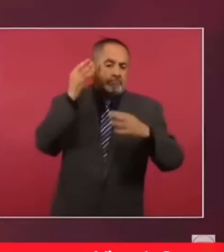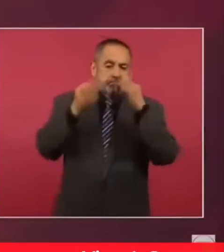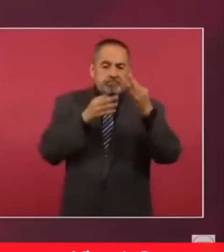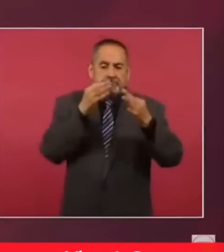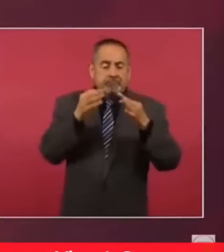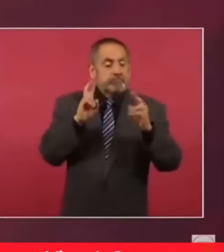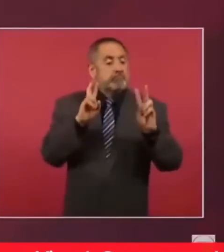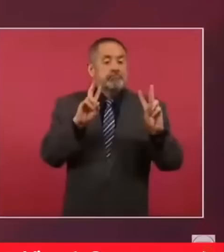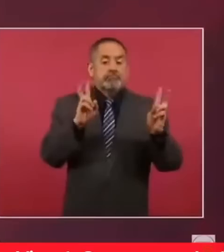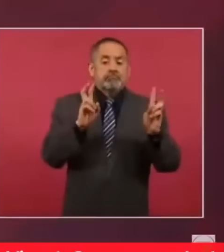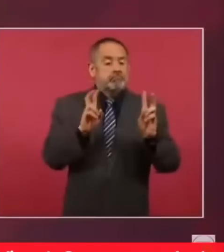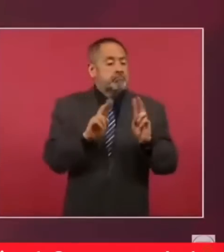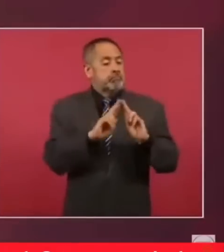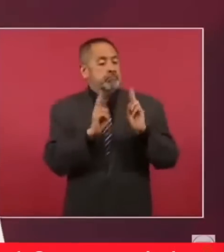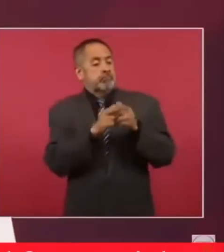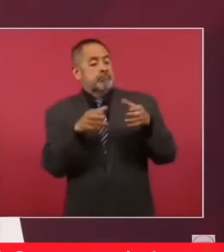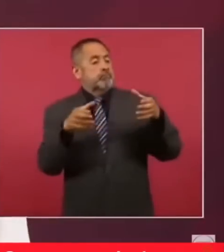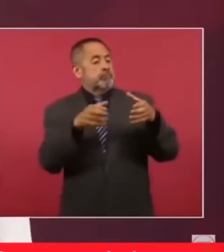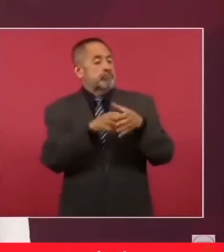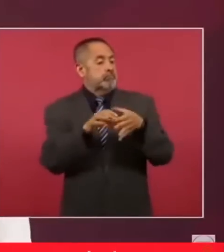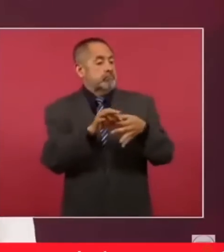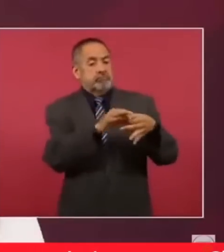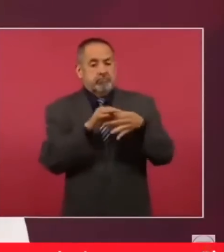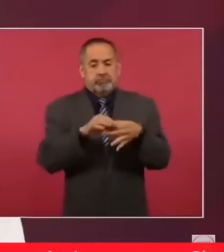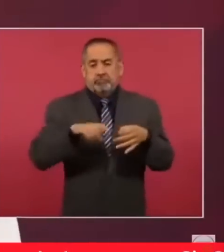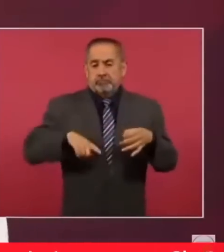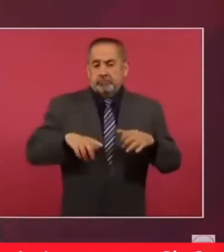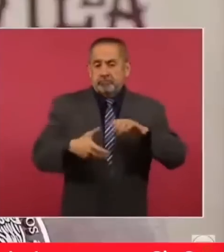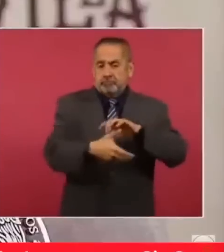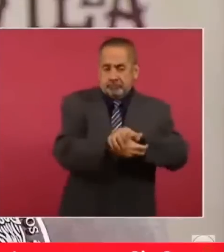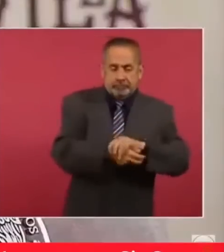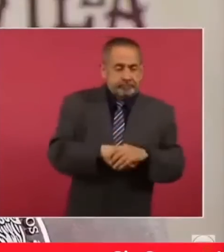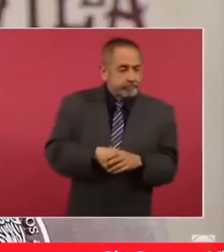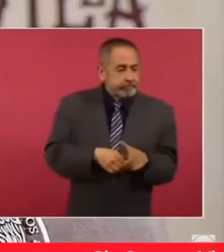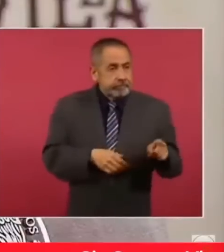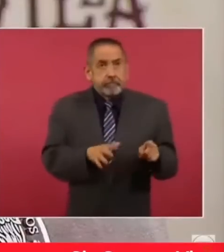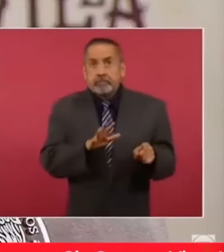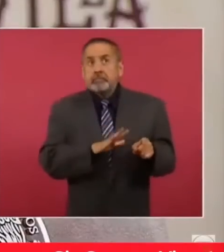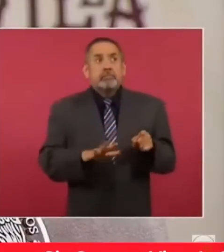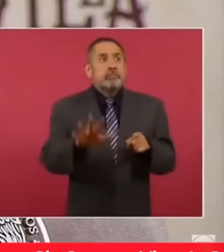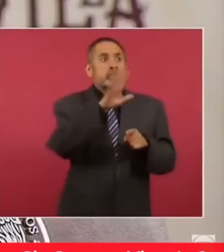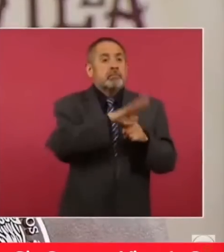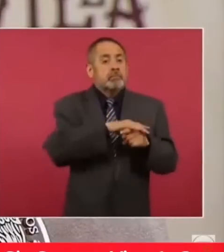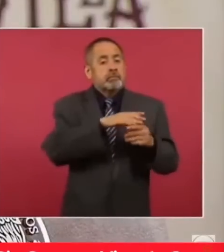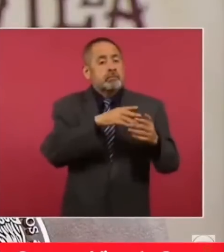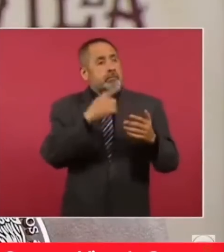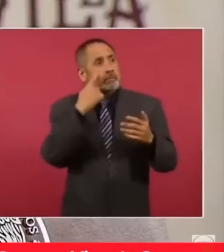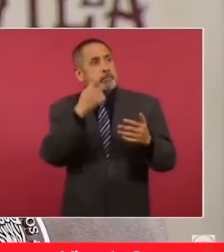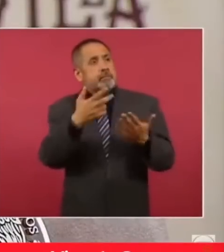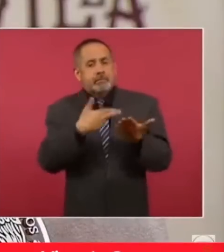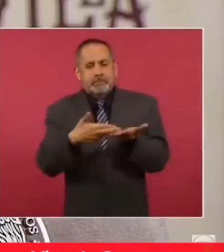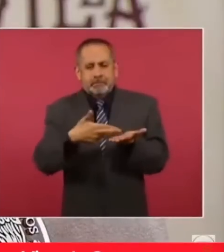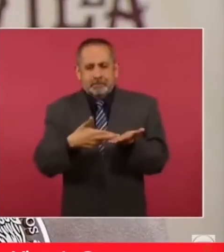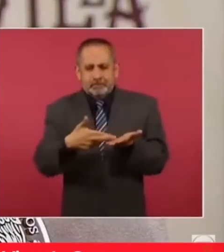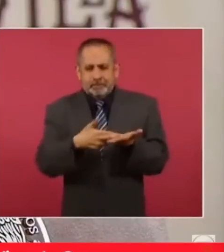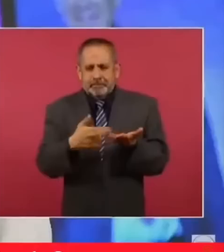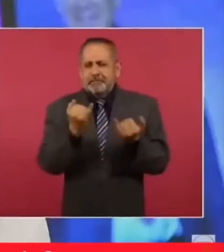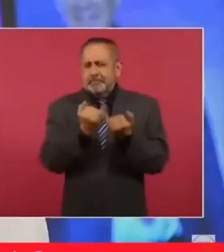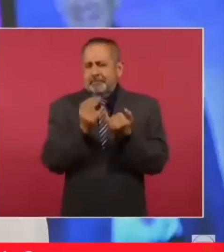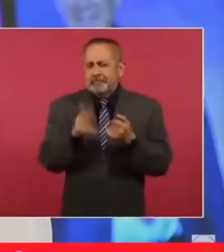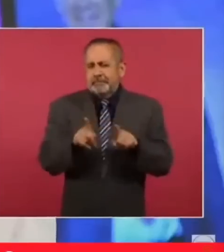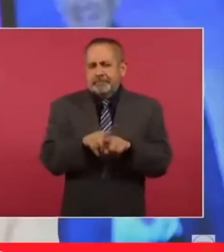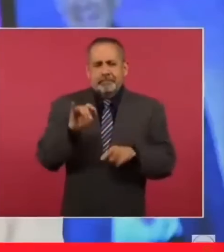llamó Unidad y Gobiernos de Coalición, en la que todo estaba pintado de rosa, como los colores del INE.